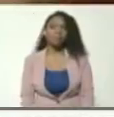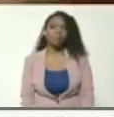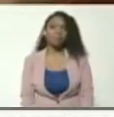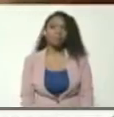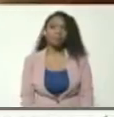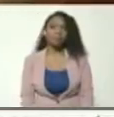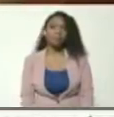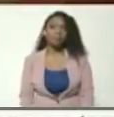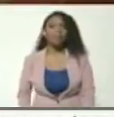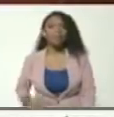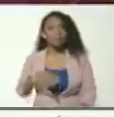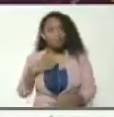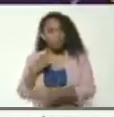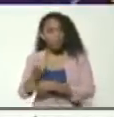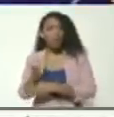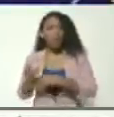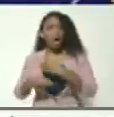Vamos a darle, chicos.